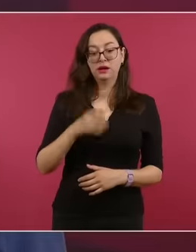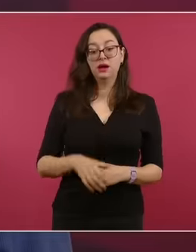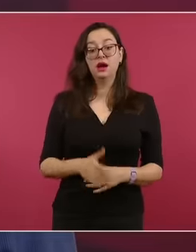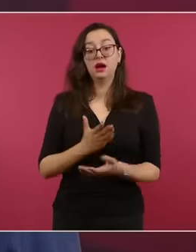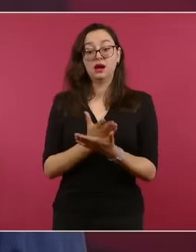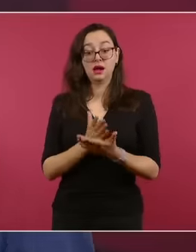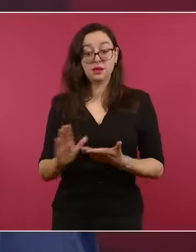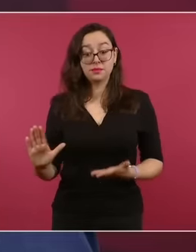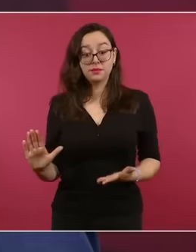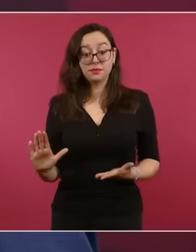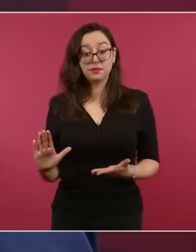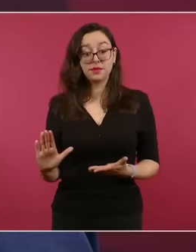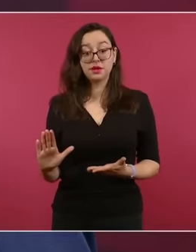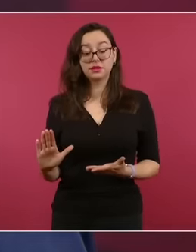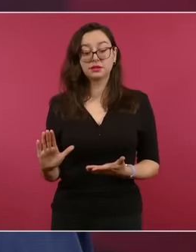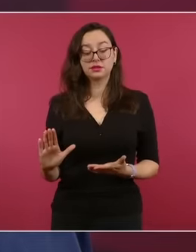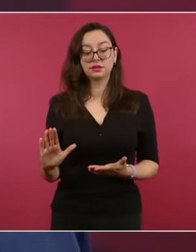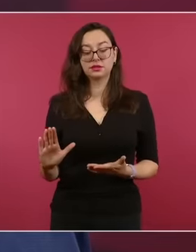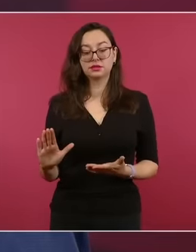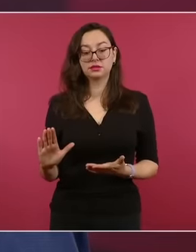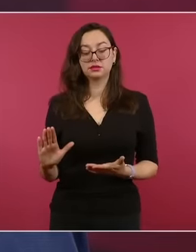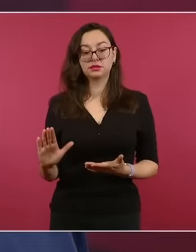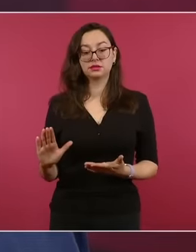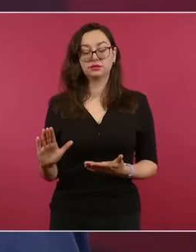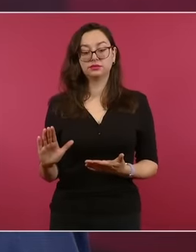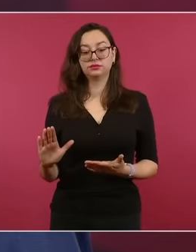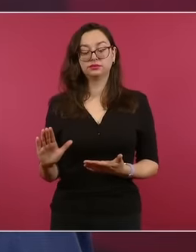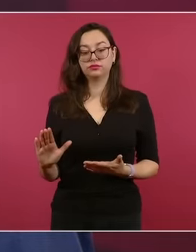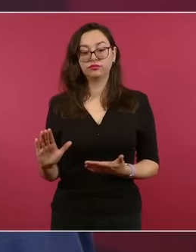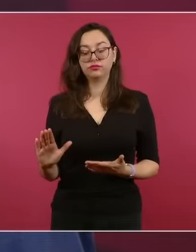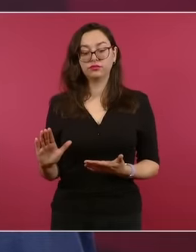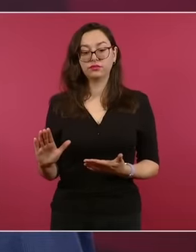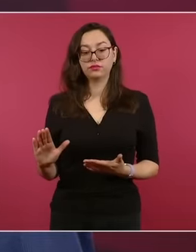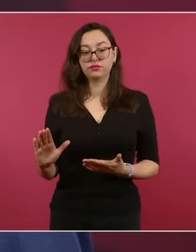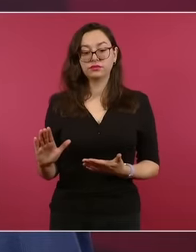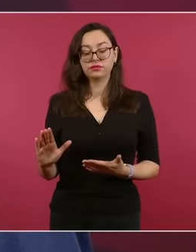a ella,